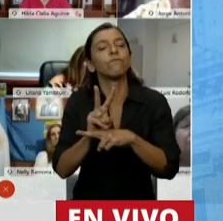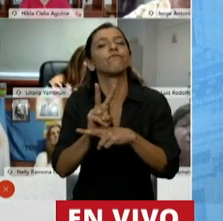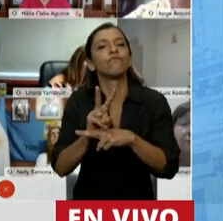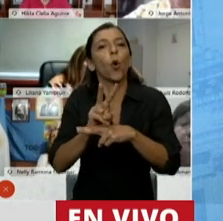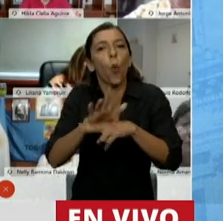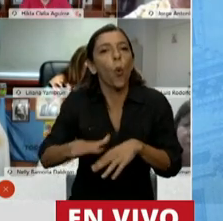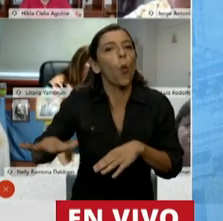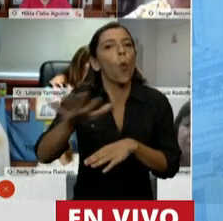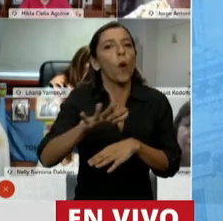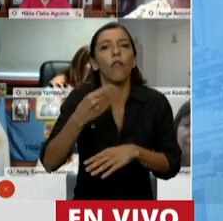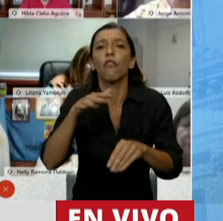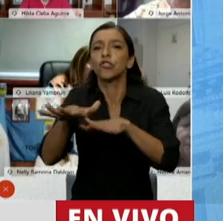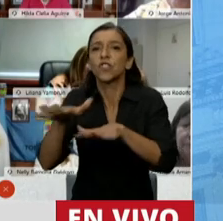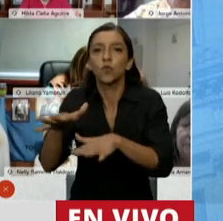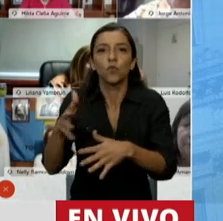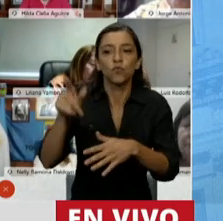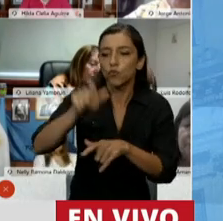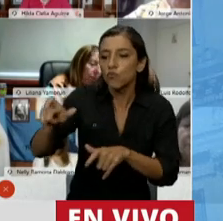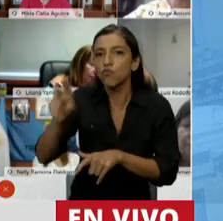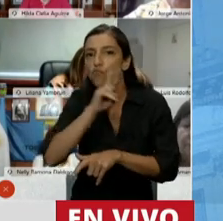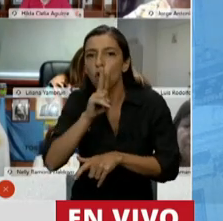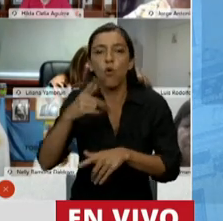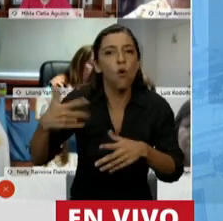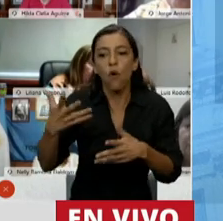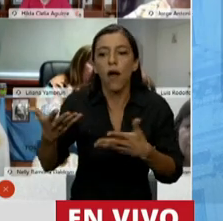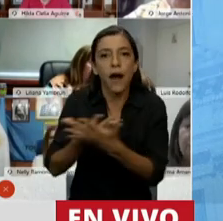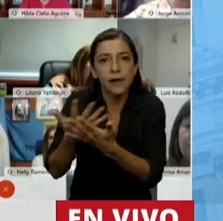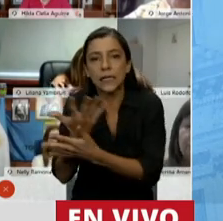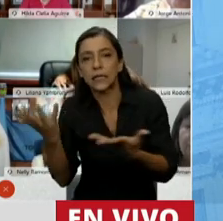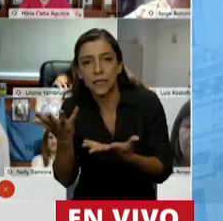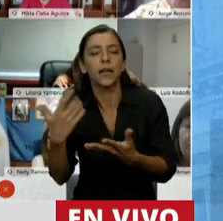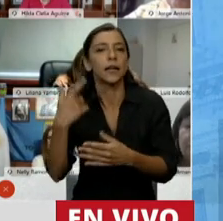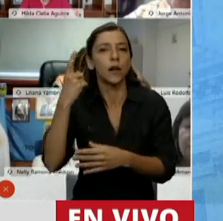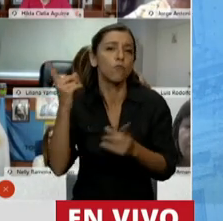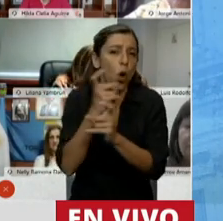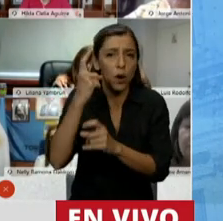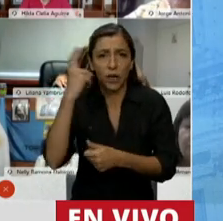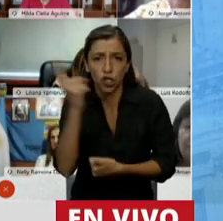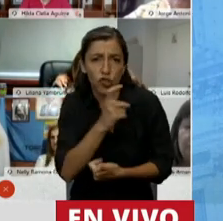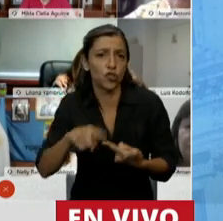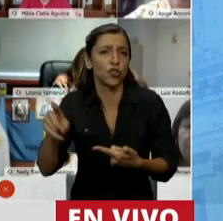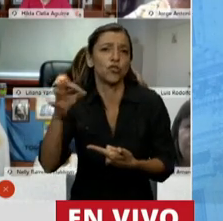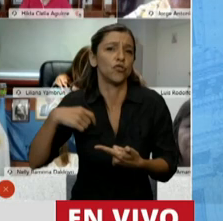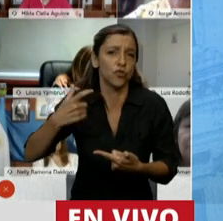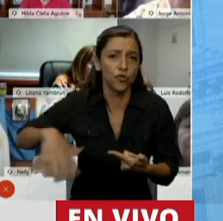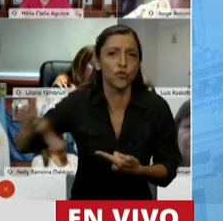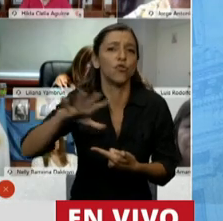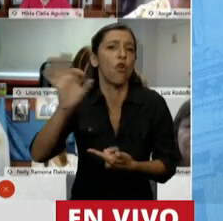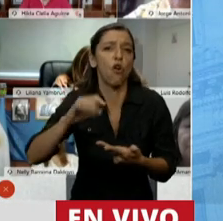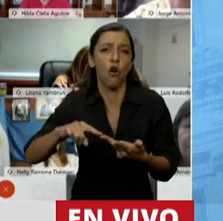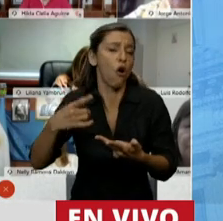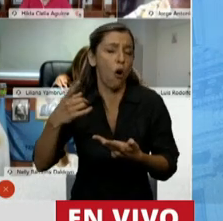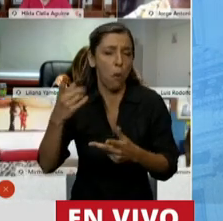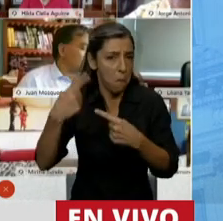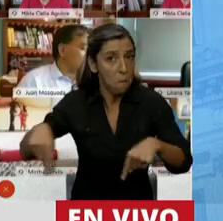situaciones de vulnerabilidad social, psicológica, de salud y económica. Crear un